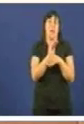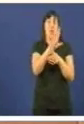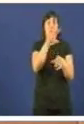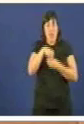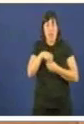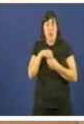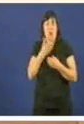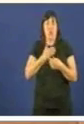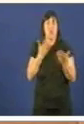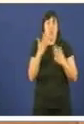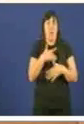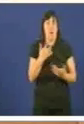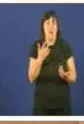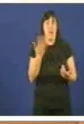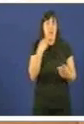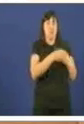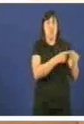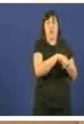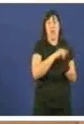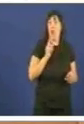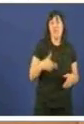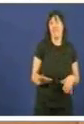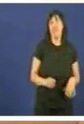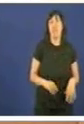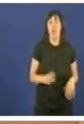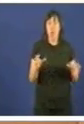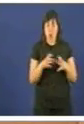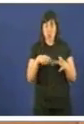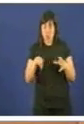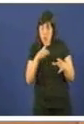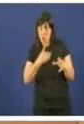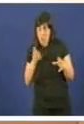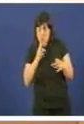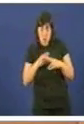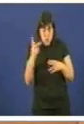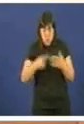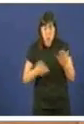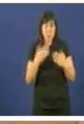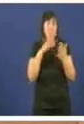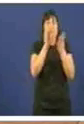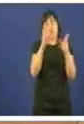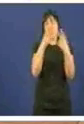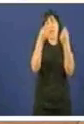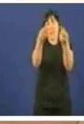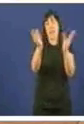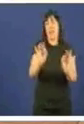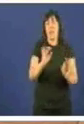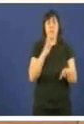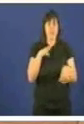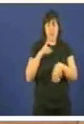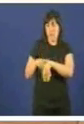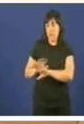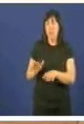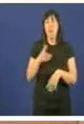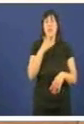consorcio, cousa que facían vostedes. Os que non estaban no consorcio non teñan dereito aos servicios sociais. E aquí teñen dereito os